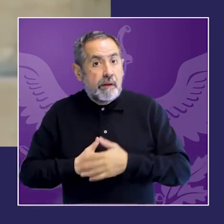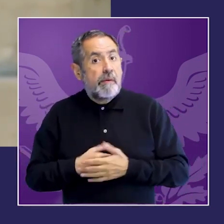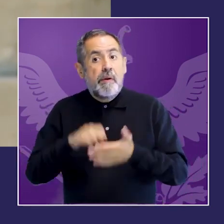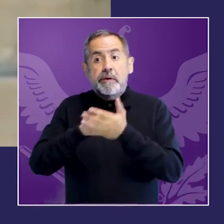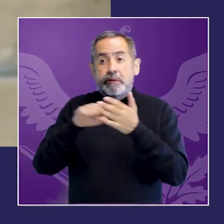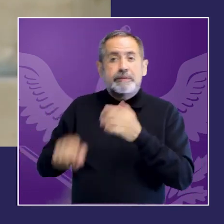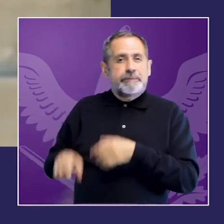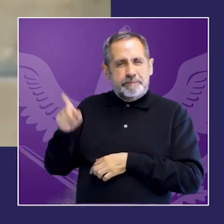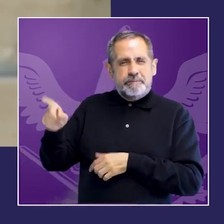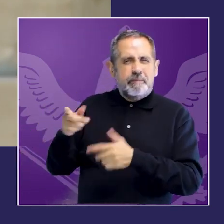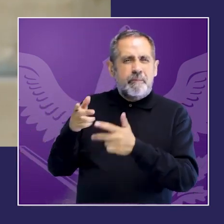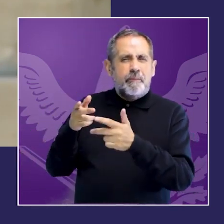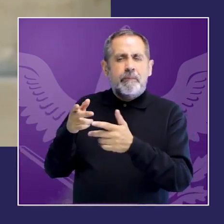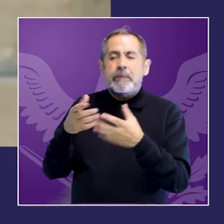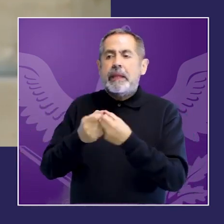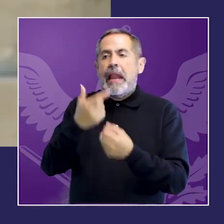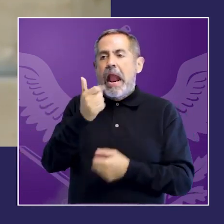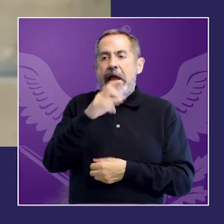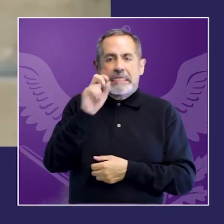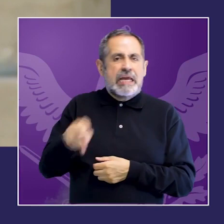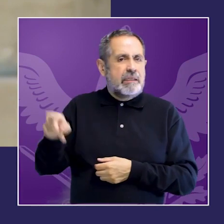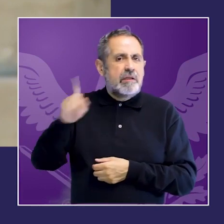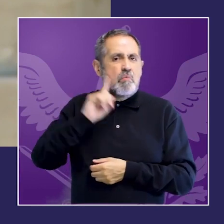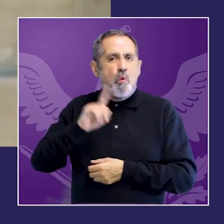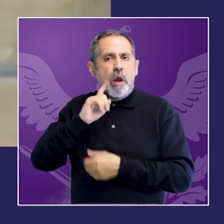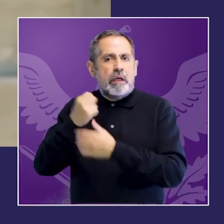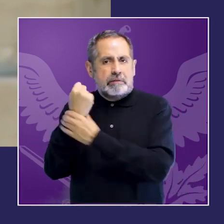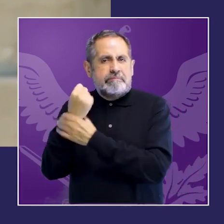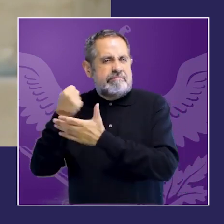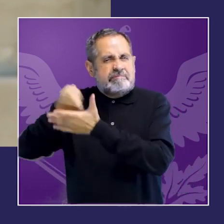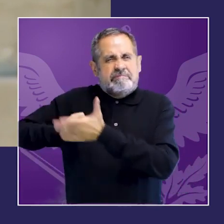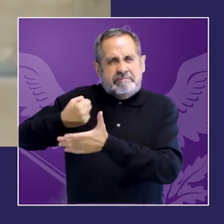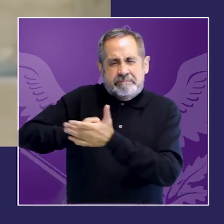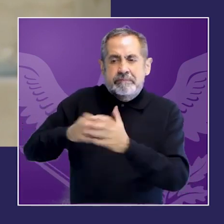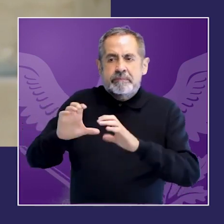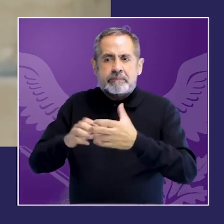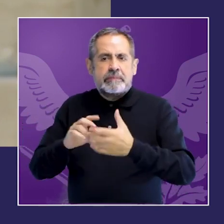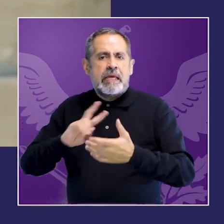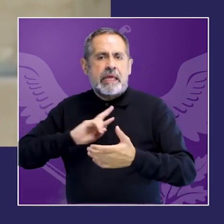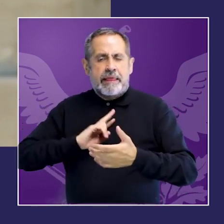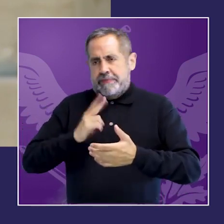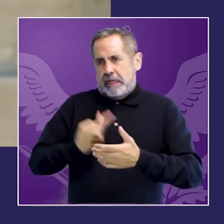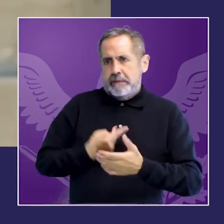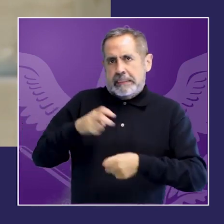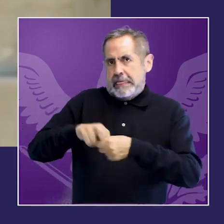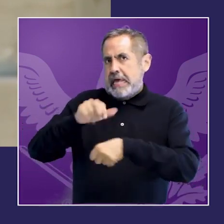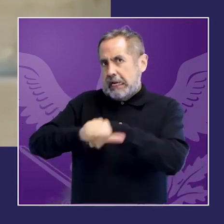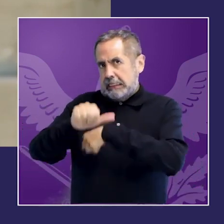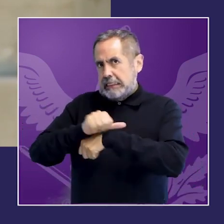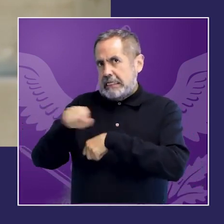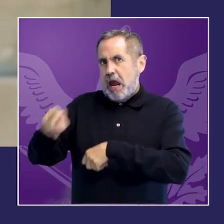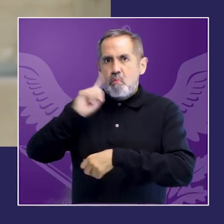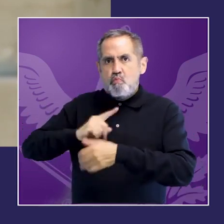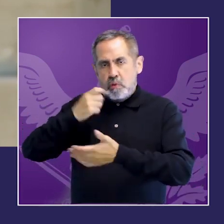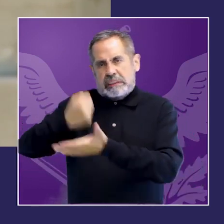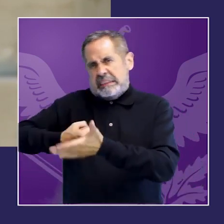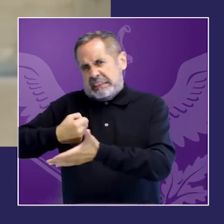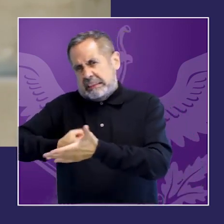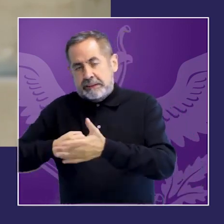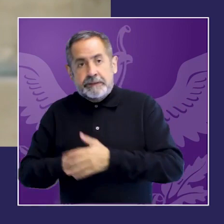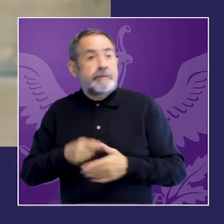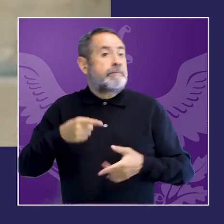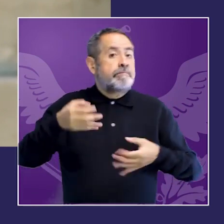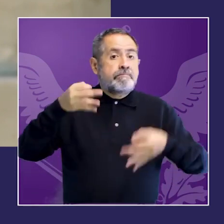organizar los espacios y de garantizar la participación a lo largo del proceso que no fueran re victimizantes ese